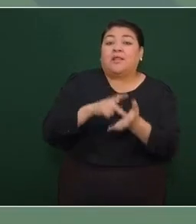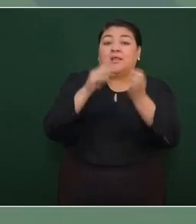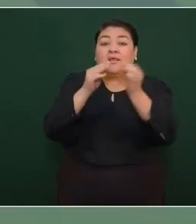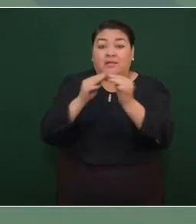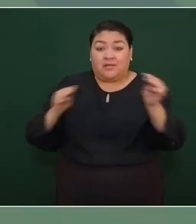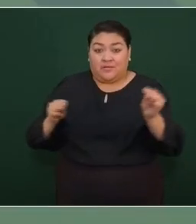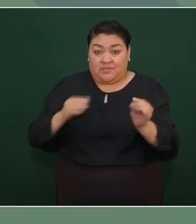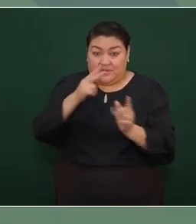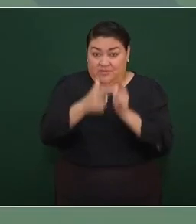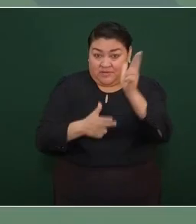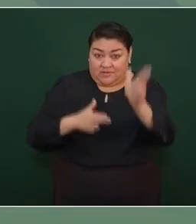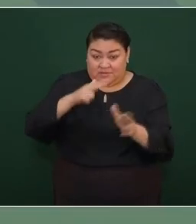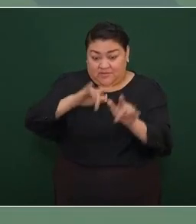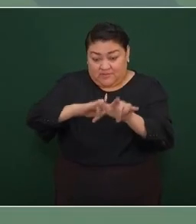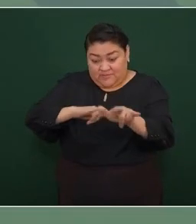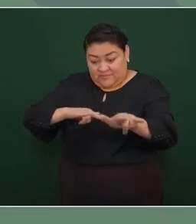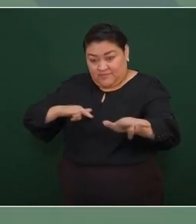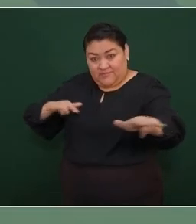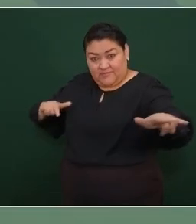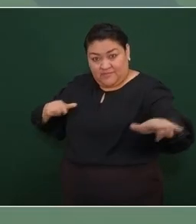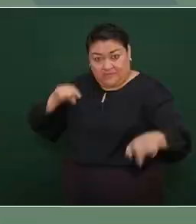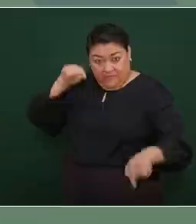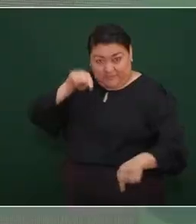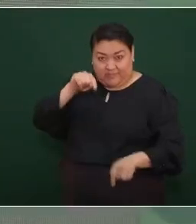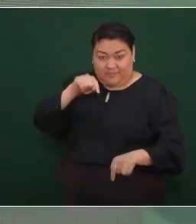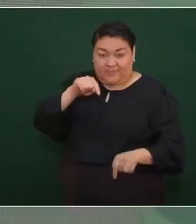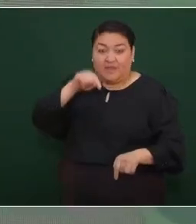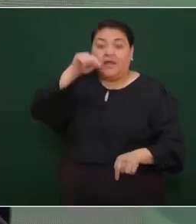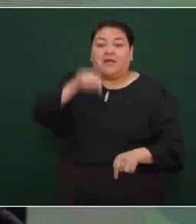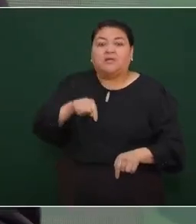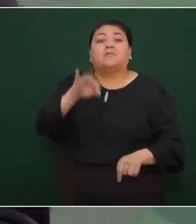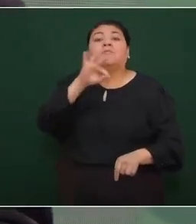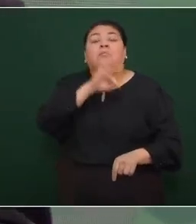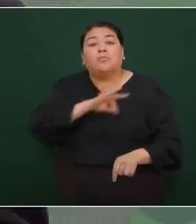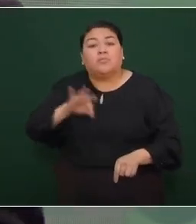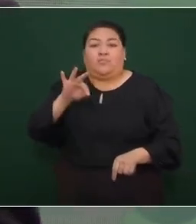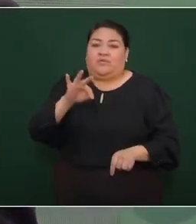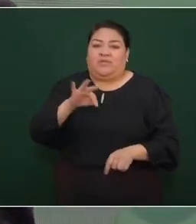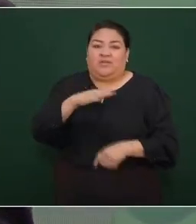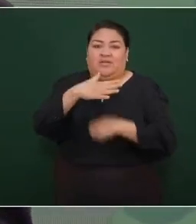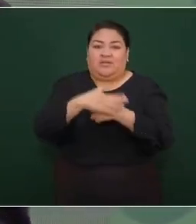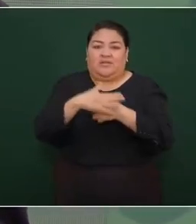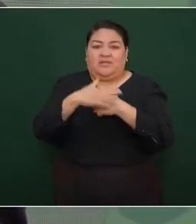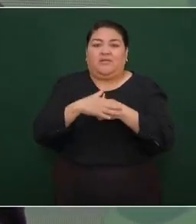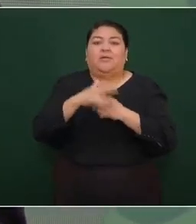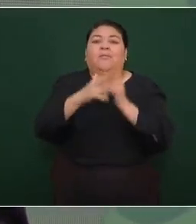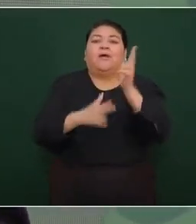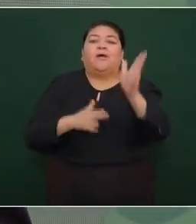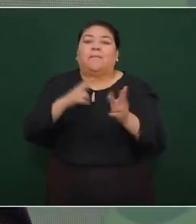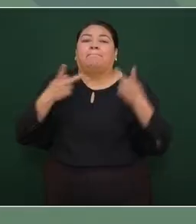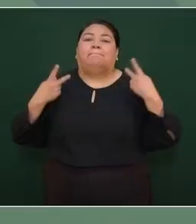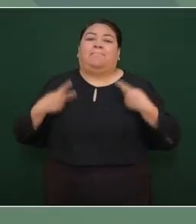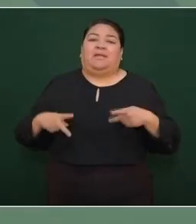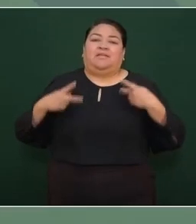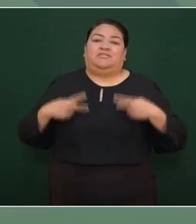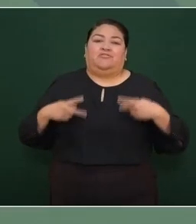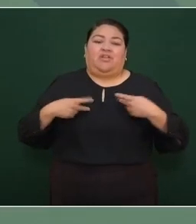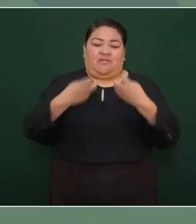de vías férreas se utilicen para trenes de pasajeros